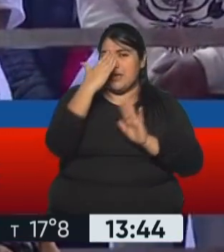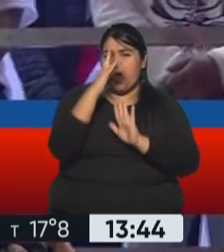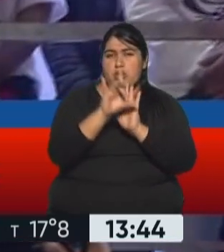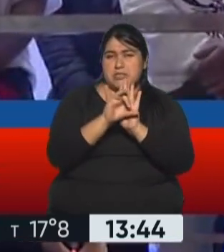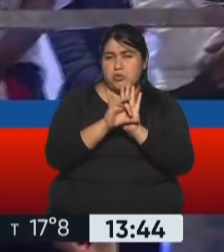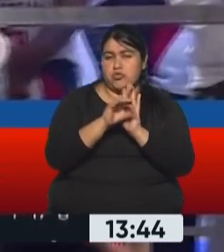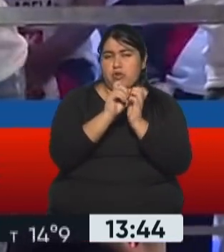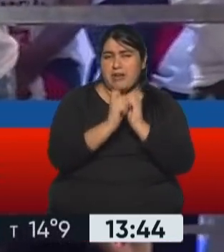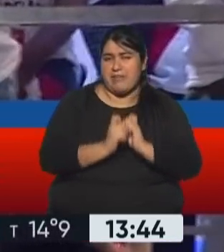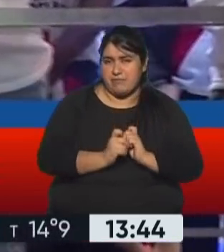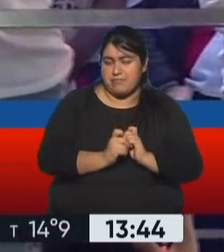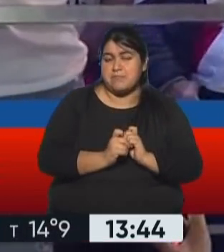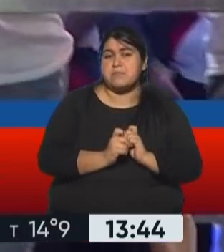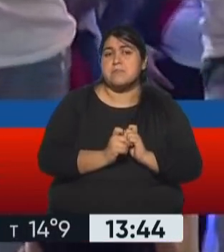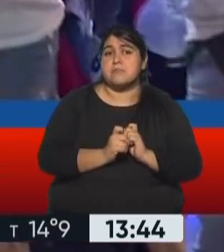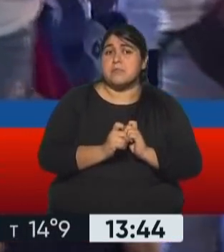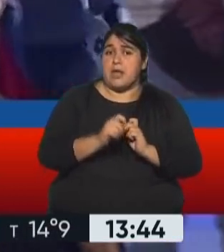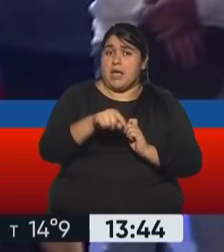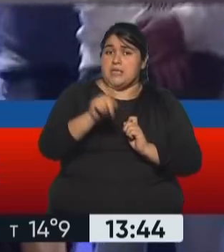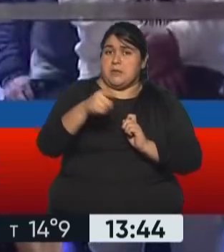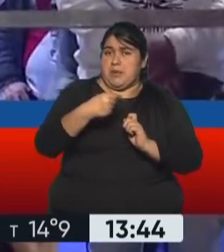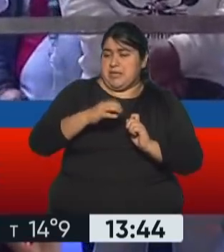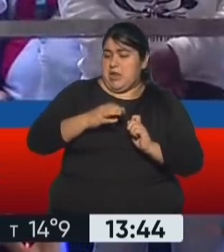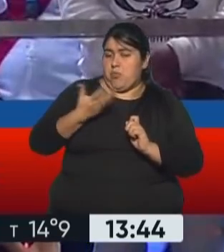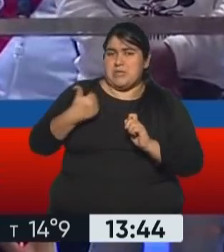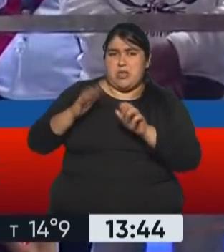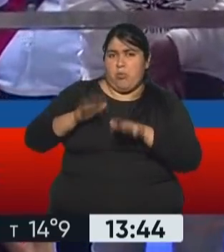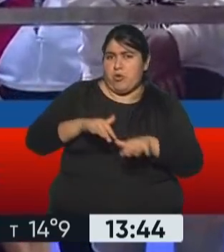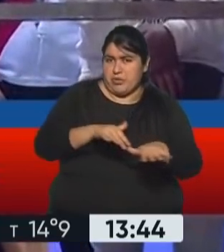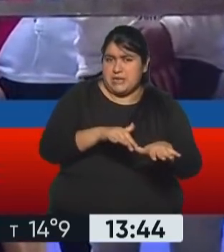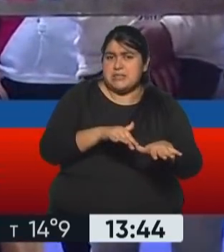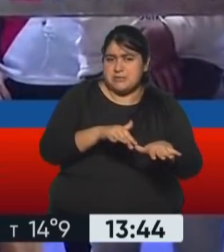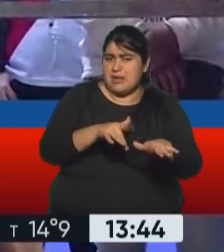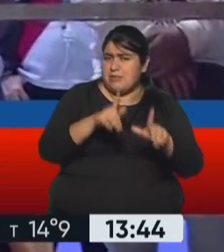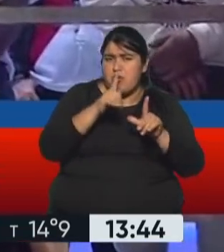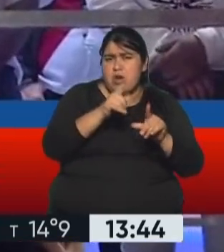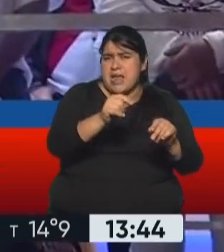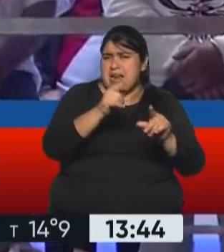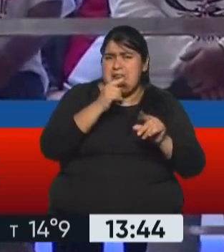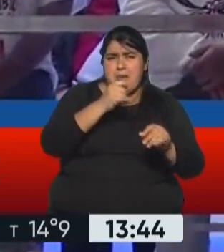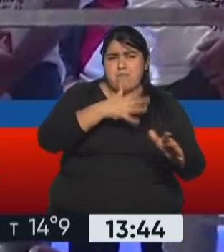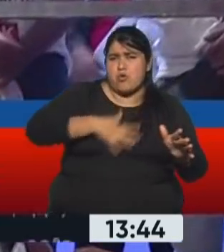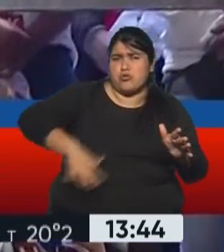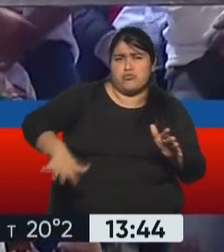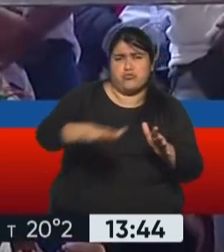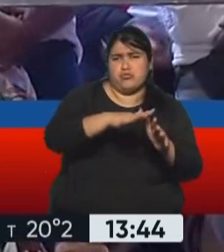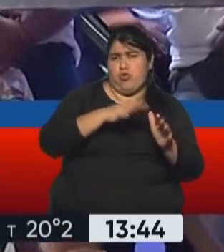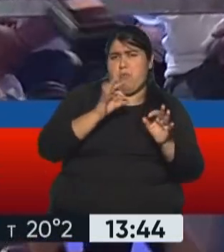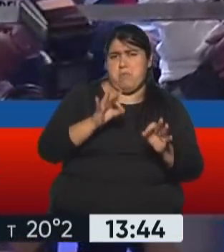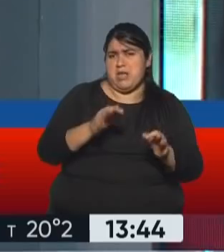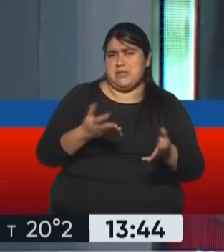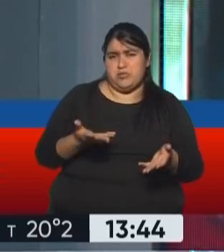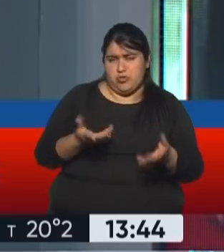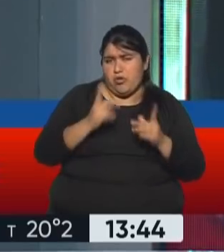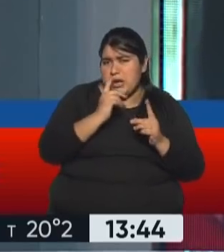Constitución, algo que emerge de las protestas también del año pasado y que era un reclamo popular, podemos decir, y que, bueno,